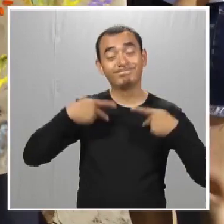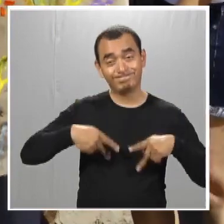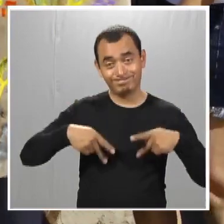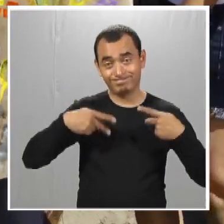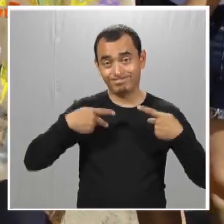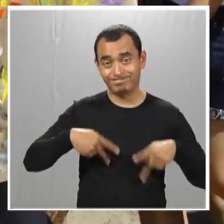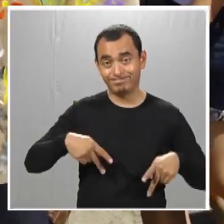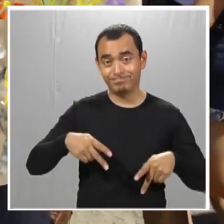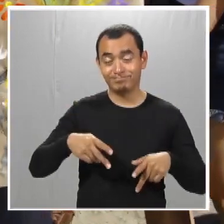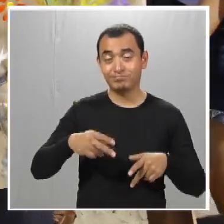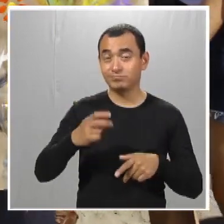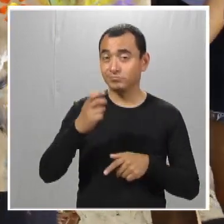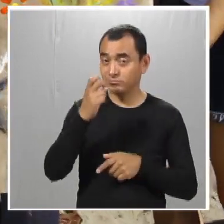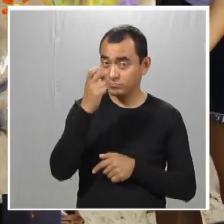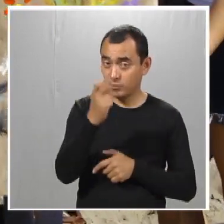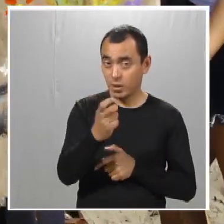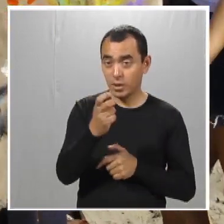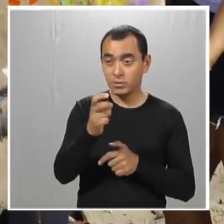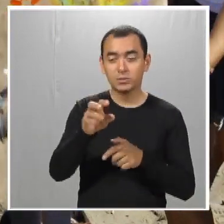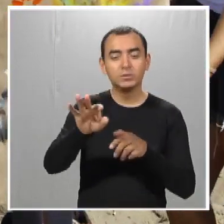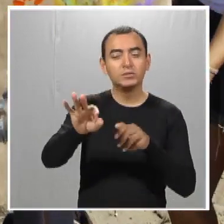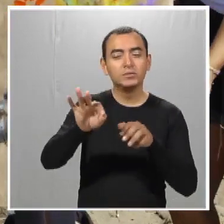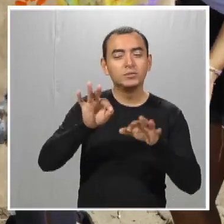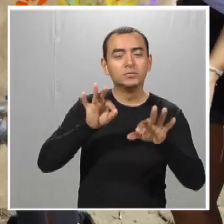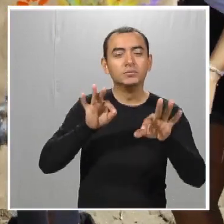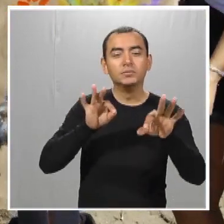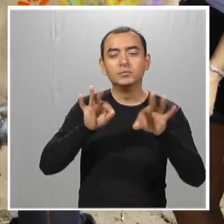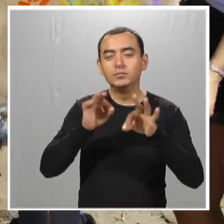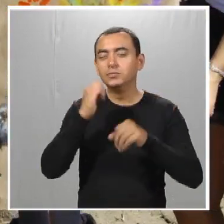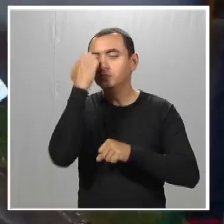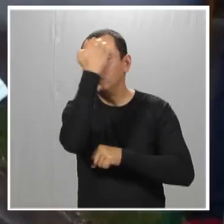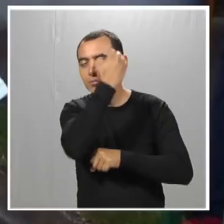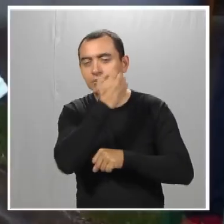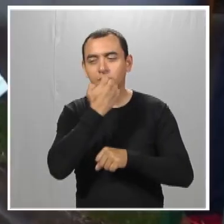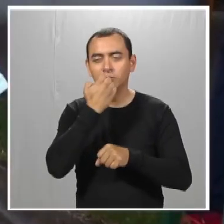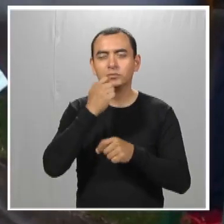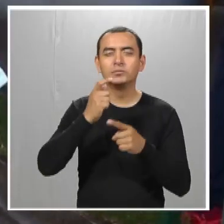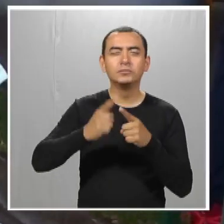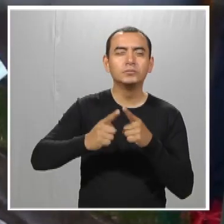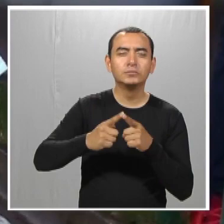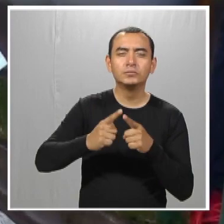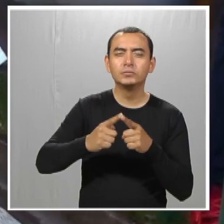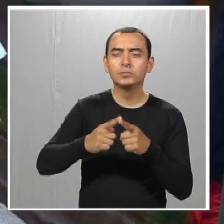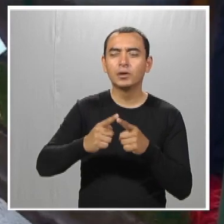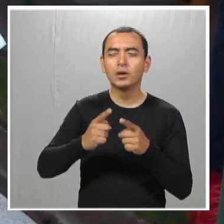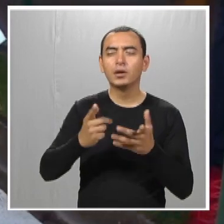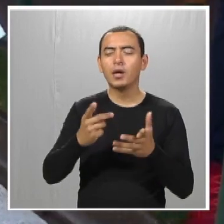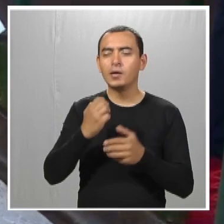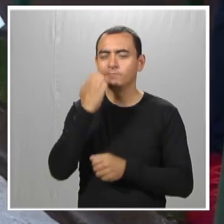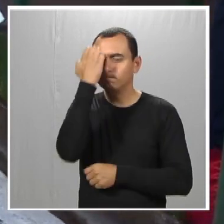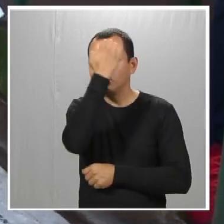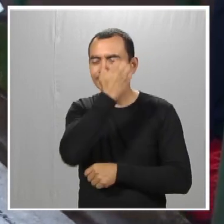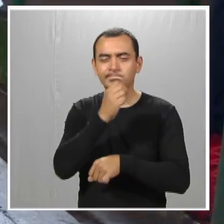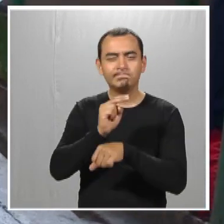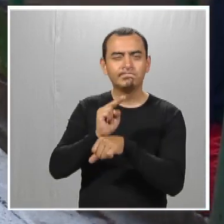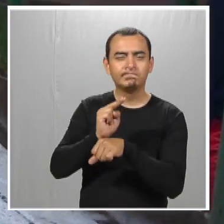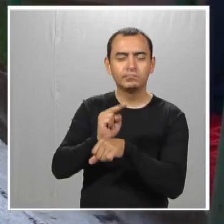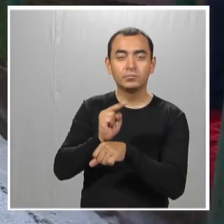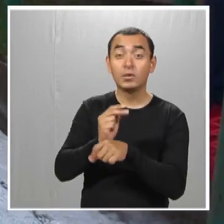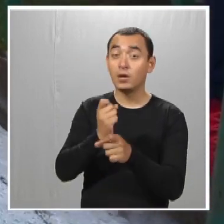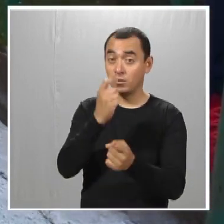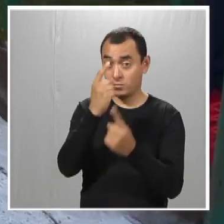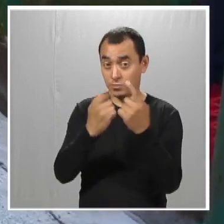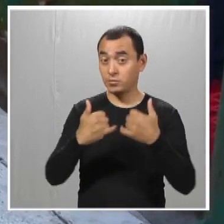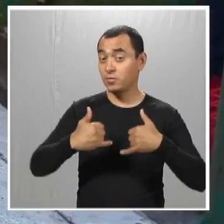humanos. Entonces, sí tenemos un filtro sobre quiénes van a estar con los chicos. Hay